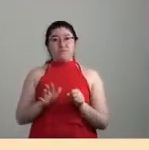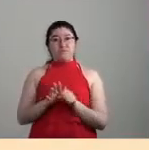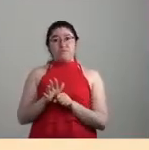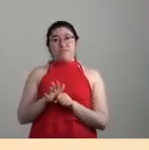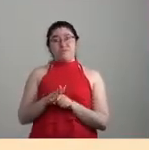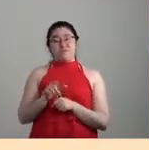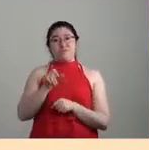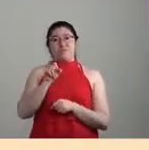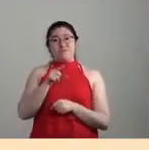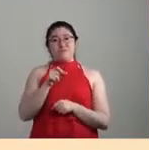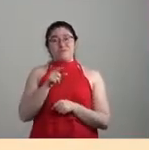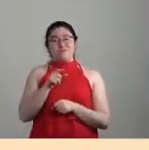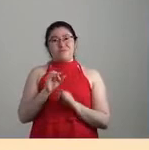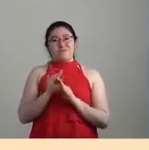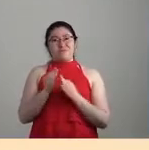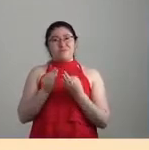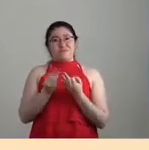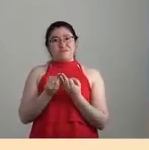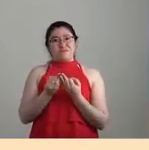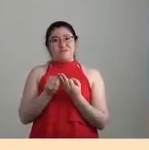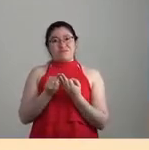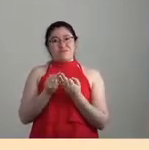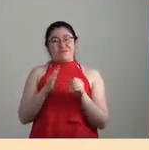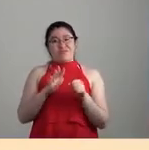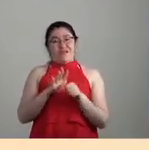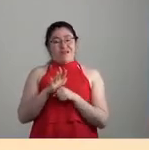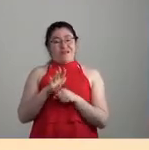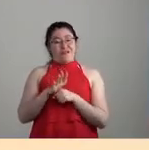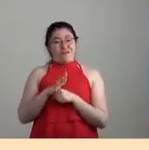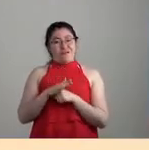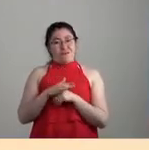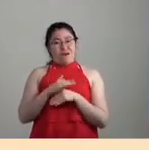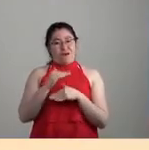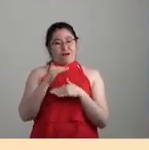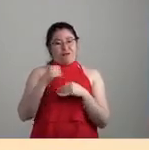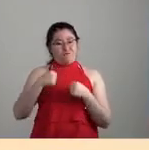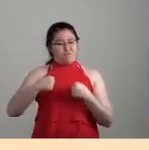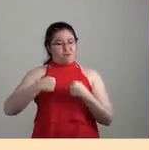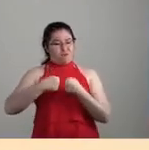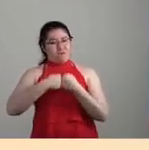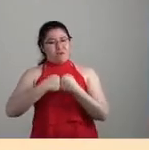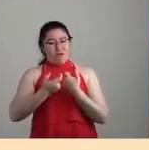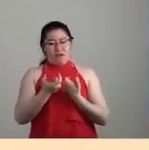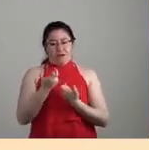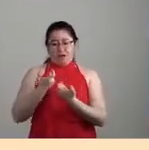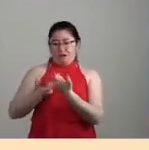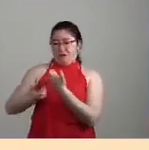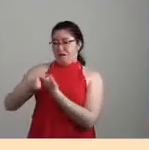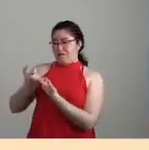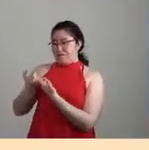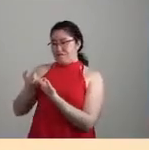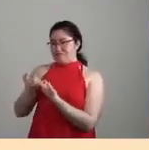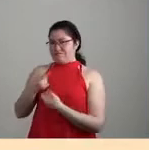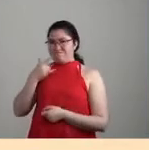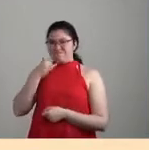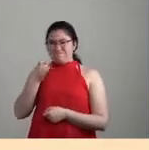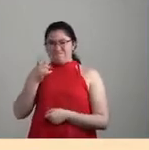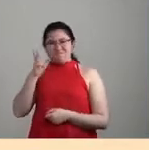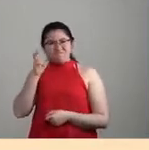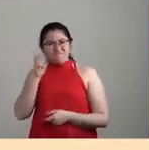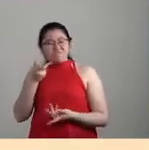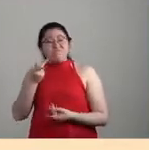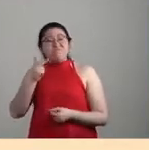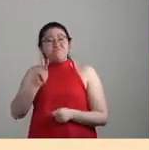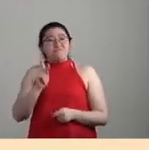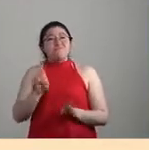a día de hoy al fin de lo que era la frontera de apropiación capitalista. Esto suena un poco extraño, pero básicamente es que la naturaleza está dejando de trabajar